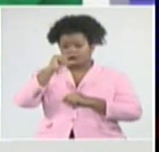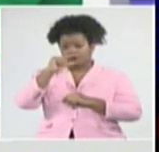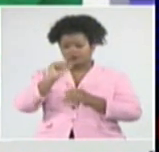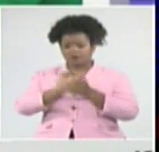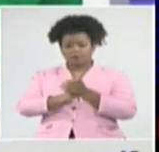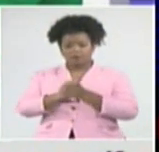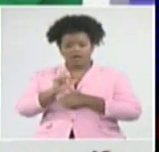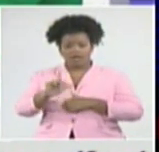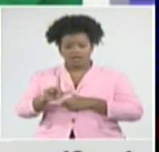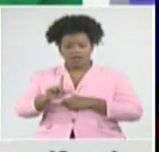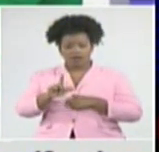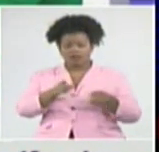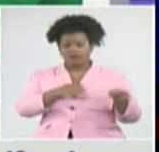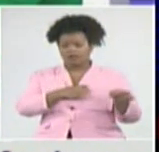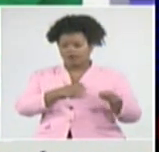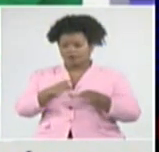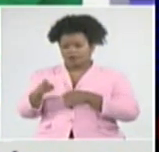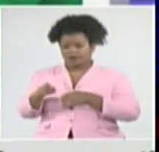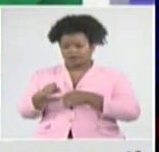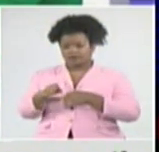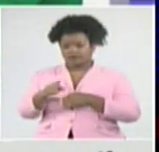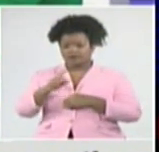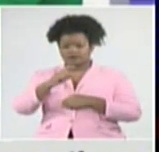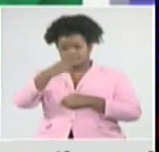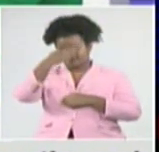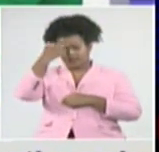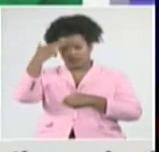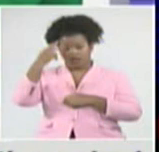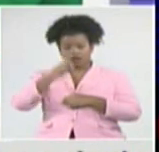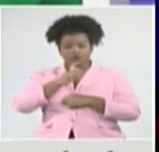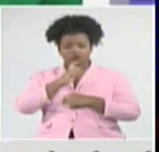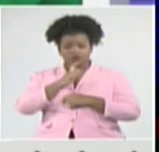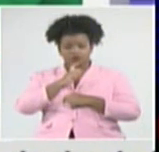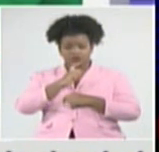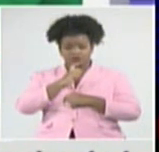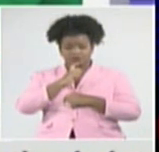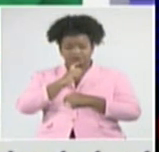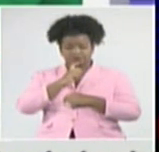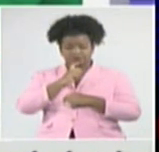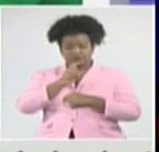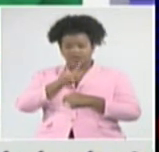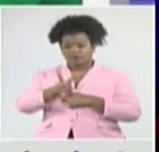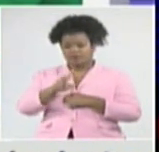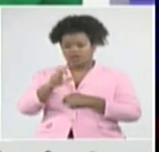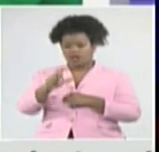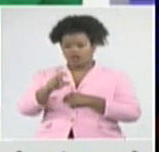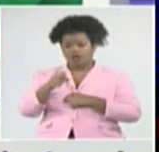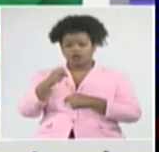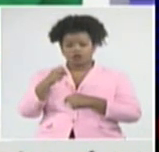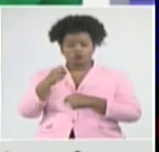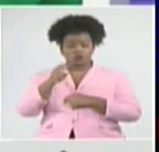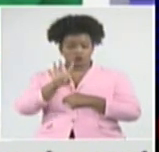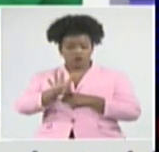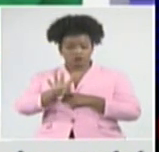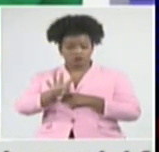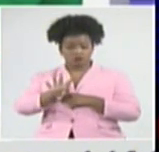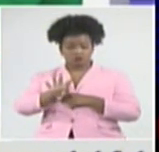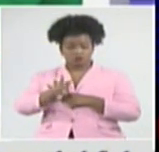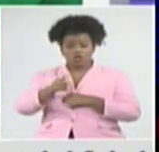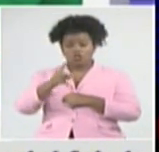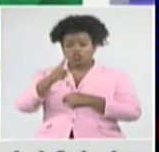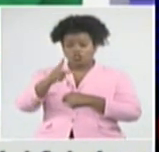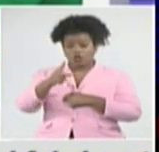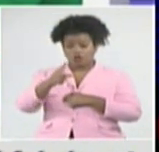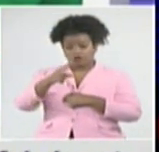Antonio. En Villaclara fallecen cuatro personas. Dos de Santa Clara, uno de Remedio y uno de